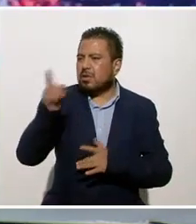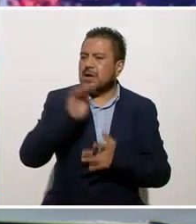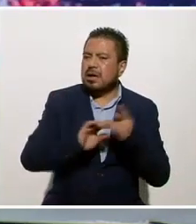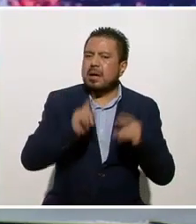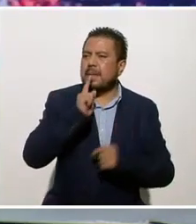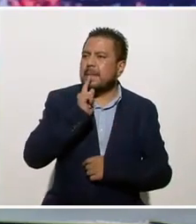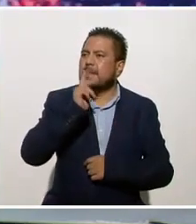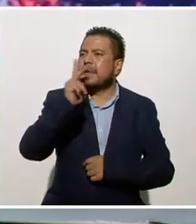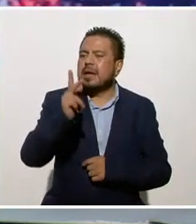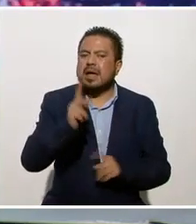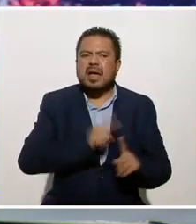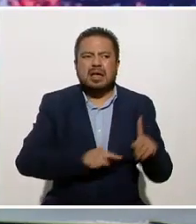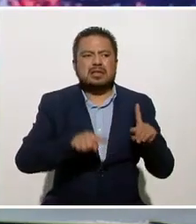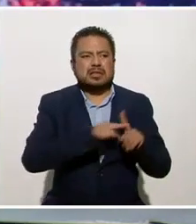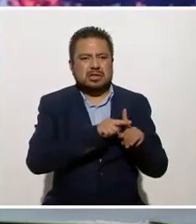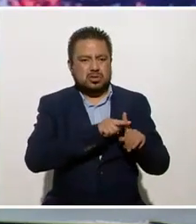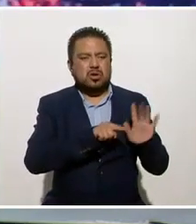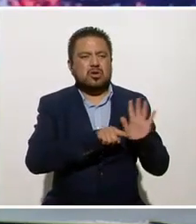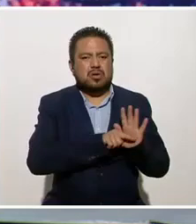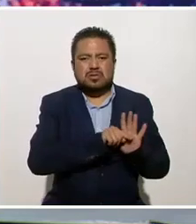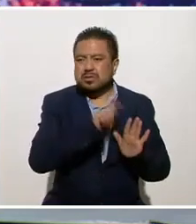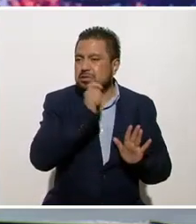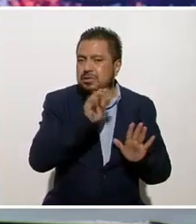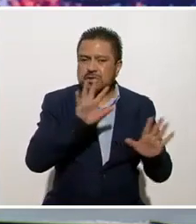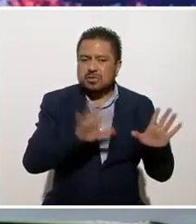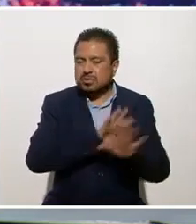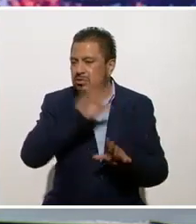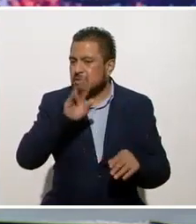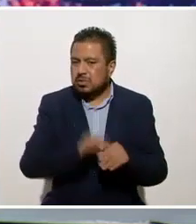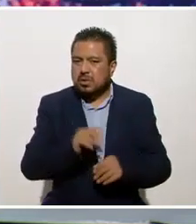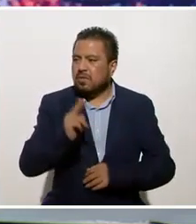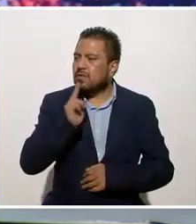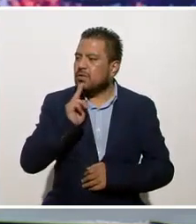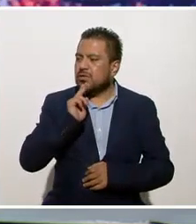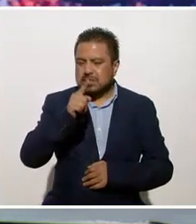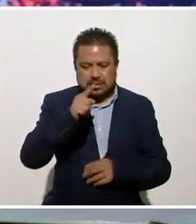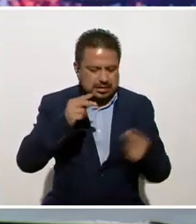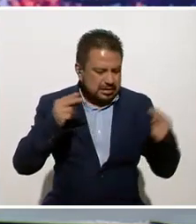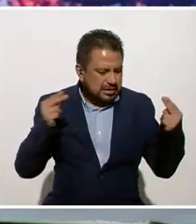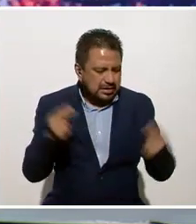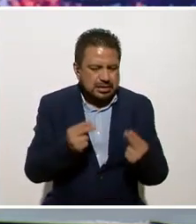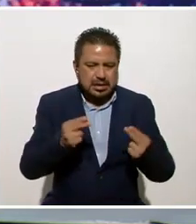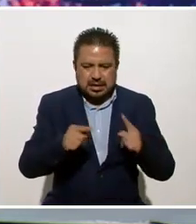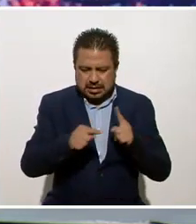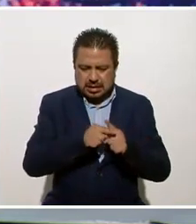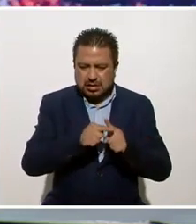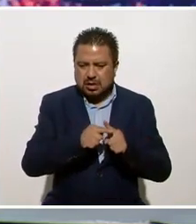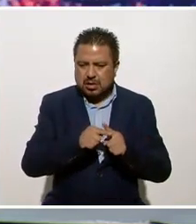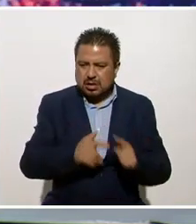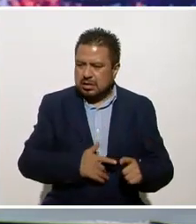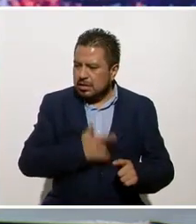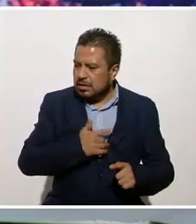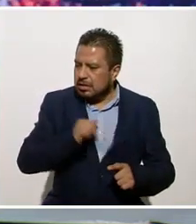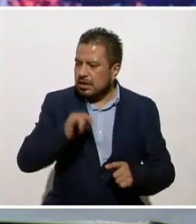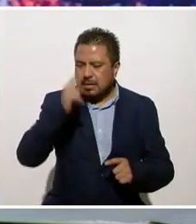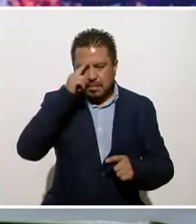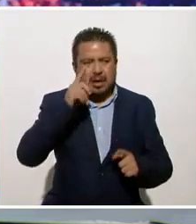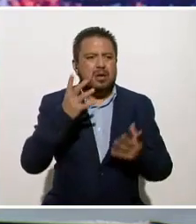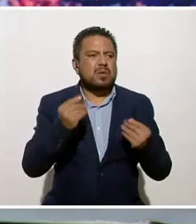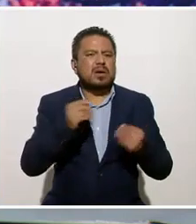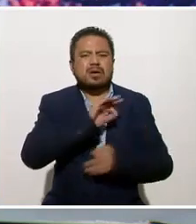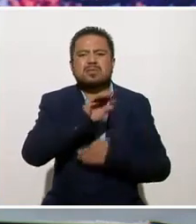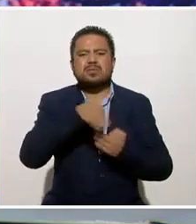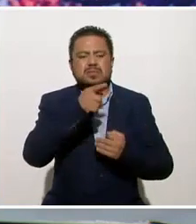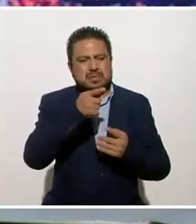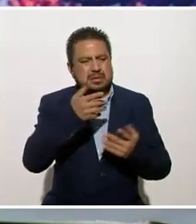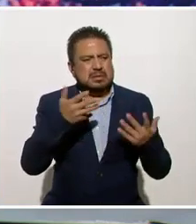palabra clave, la actitud. Para que todo funcione necesitas una actitud y una intención. Es como para cuando, por ejemplo, tú vas